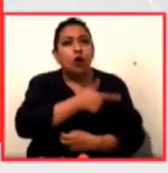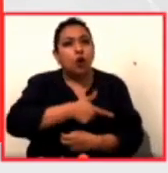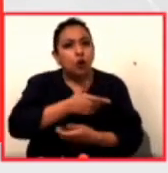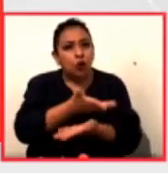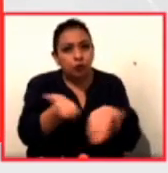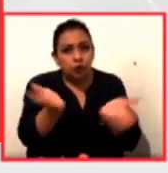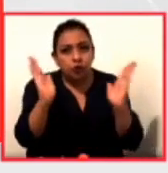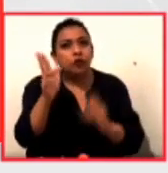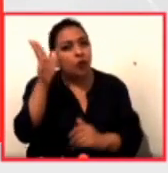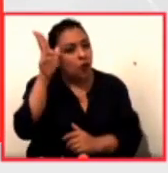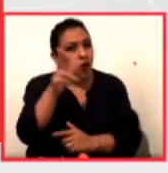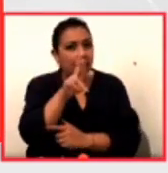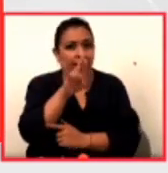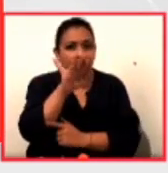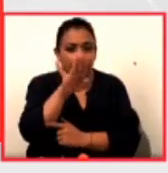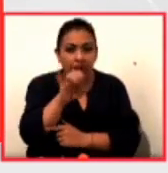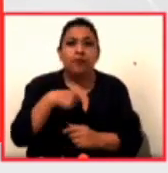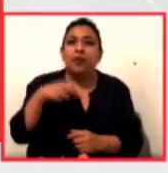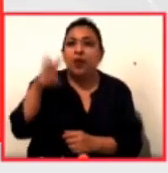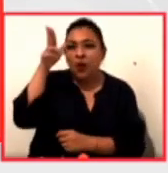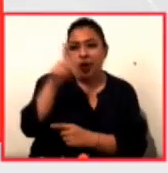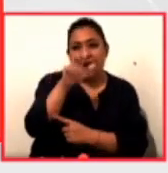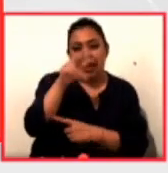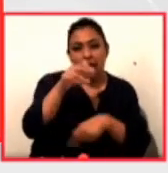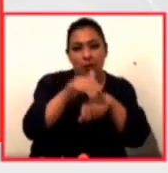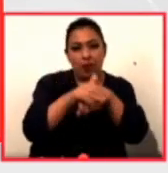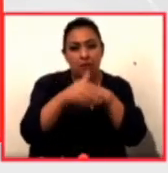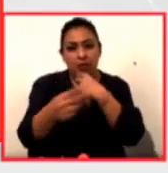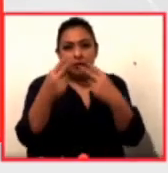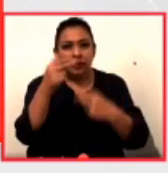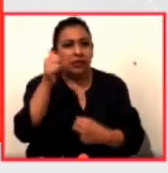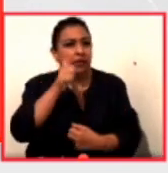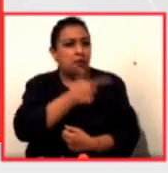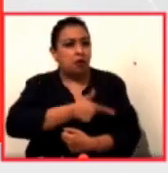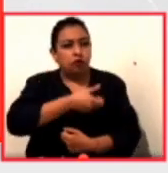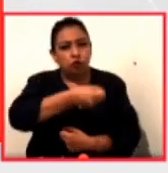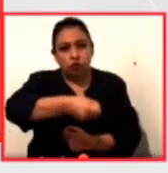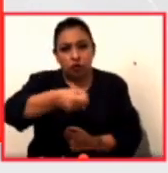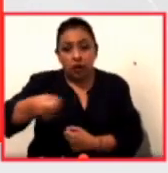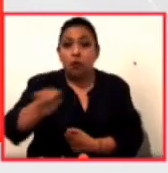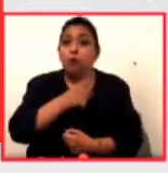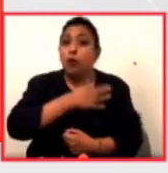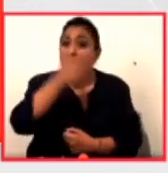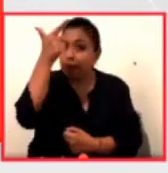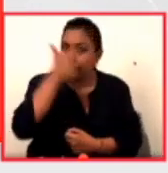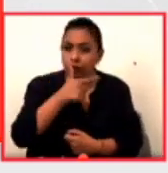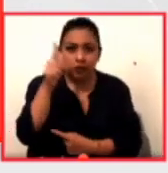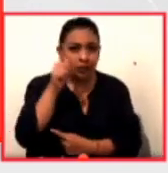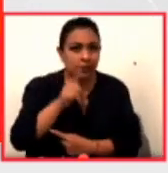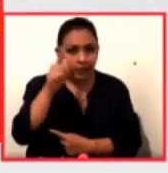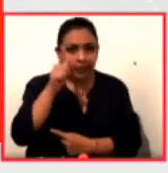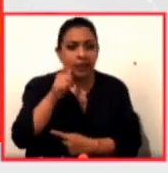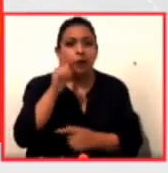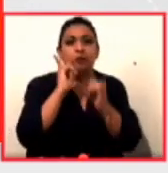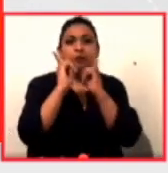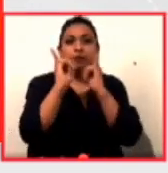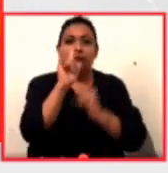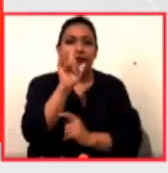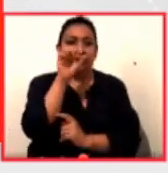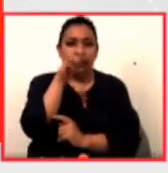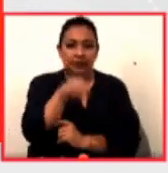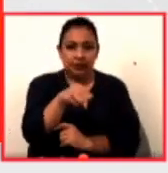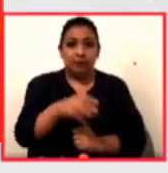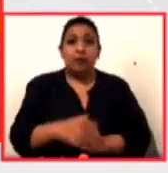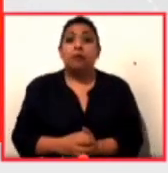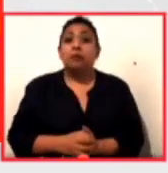ustedes. ¿Qué tal, Rafa? ¿Qué tal, mi querida Laura? Hola, amigos del auditorio, como siempre, un placer saludarlos. Buenas noches a Laura Regis en la traducción de lenguas de diseña mexicana.